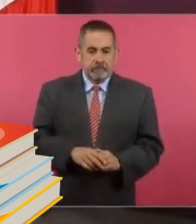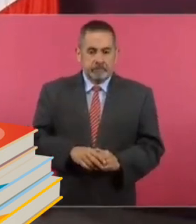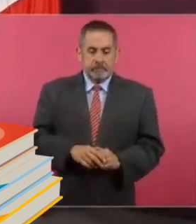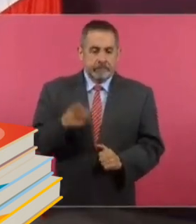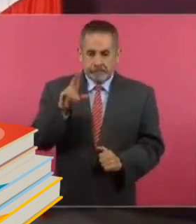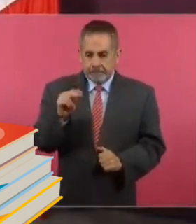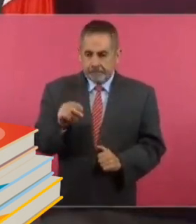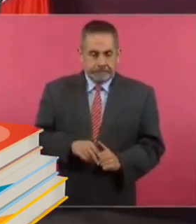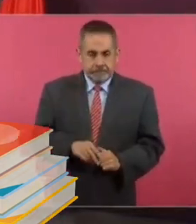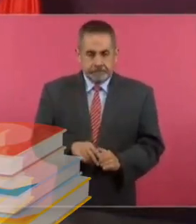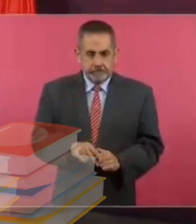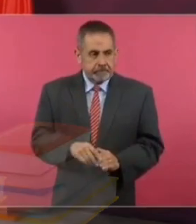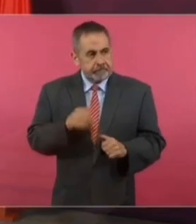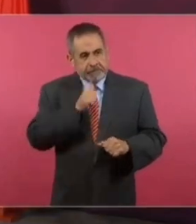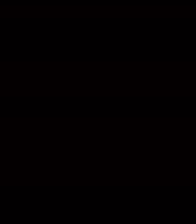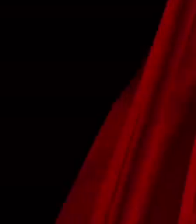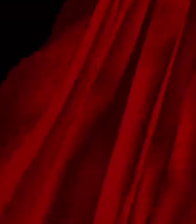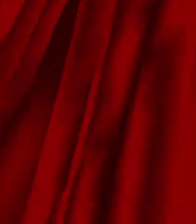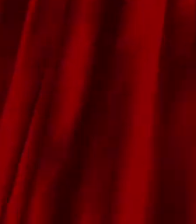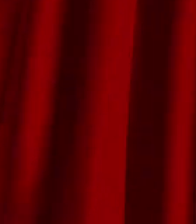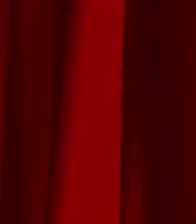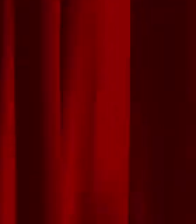Pero no pueden hacerlo todos los días.